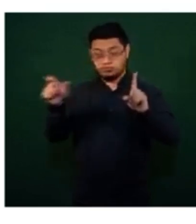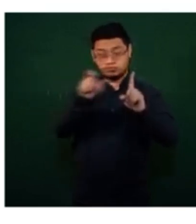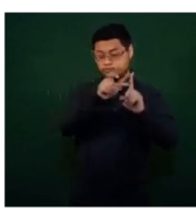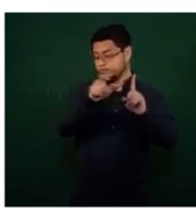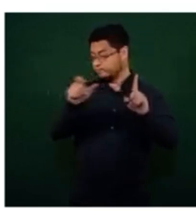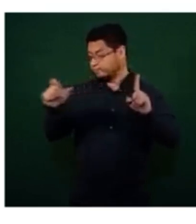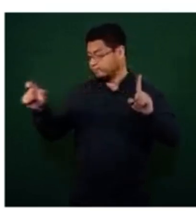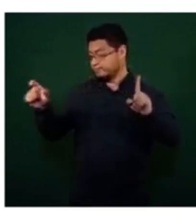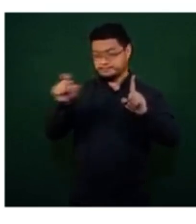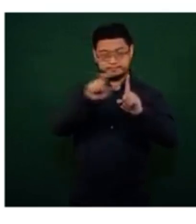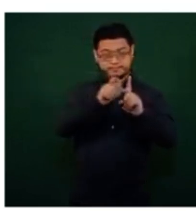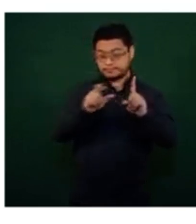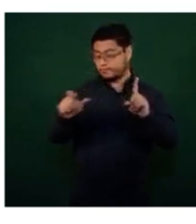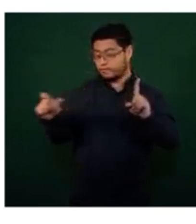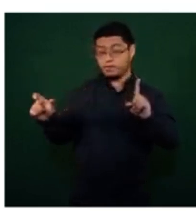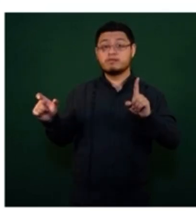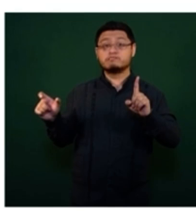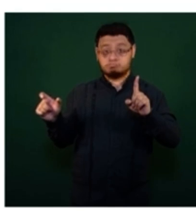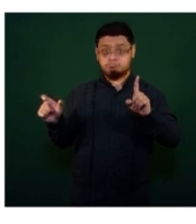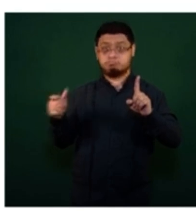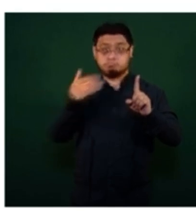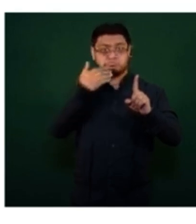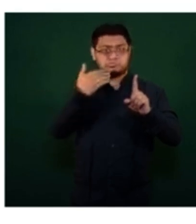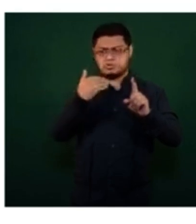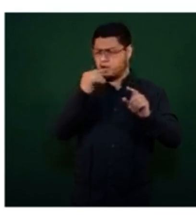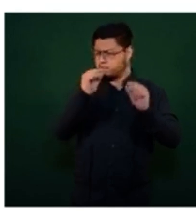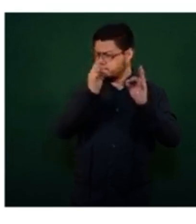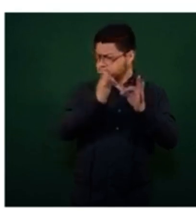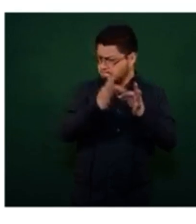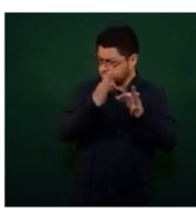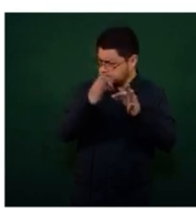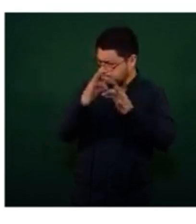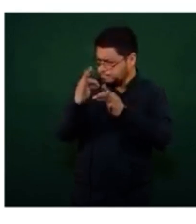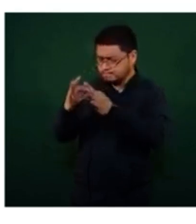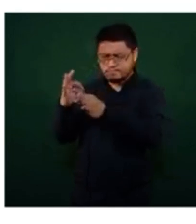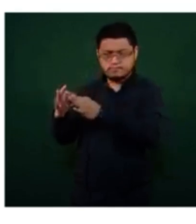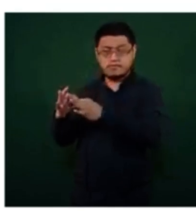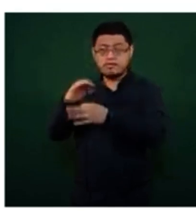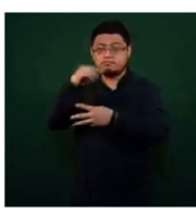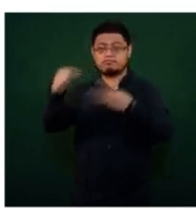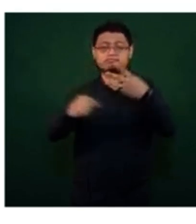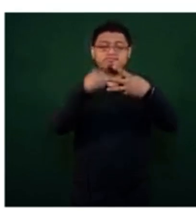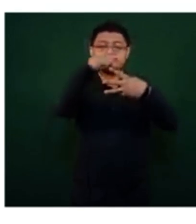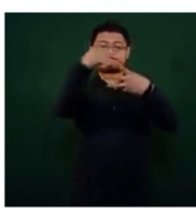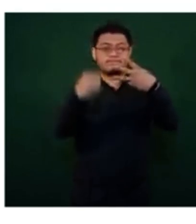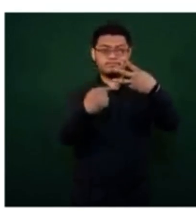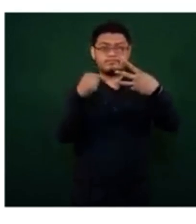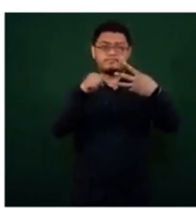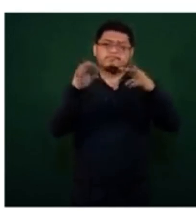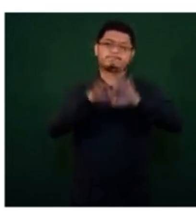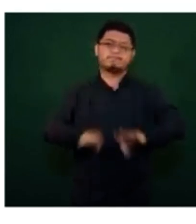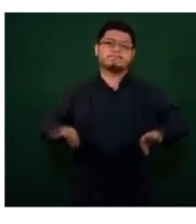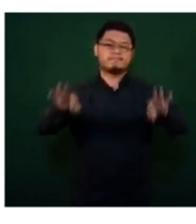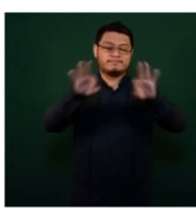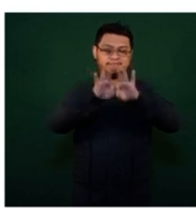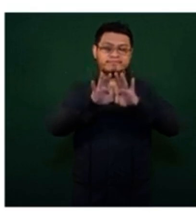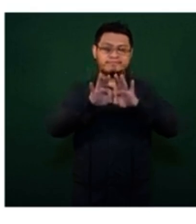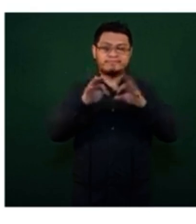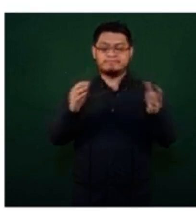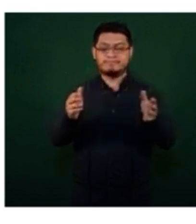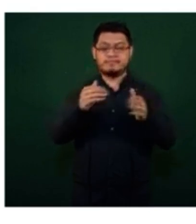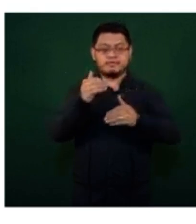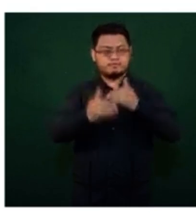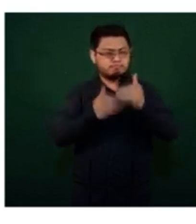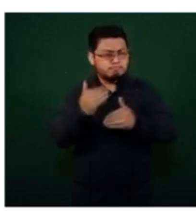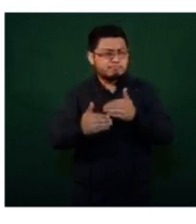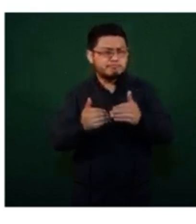respetando los criterios técnicos de priorización, atendiendo a los tres criterios fundamentales de mitigar el riesgo y